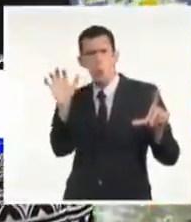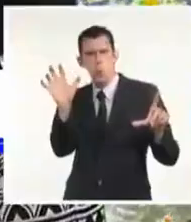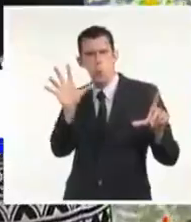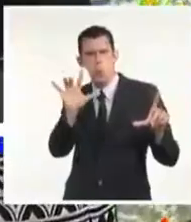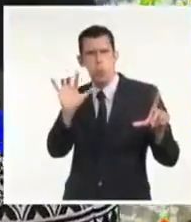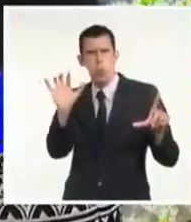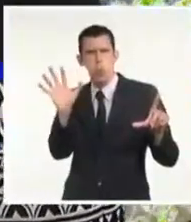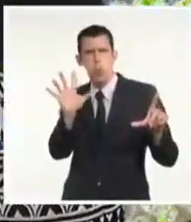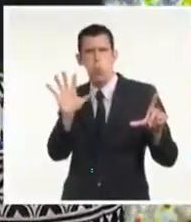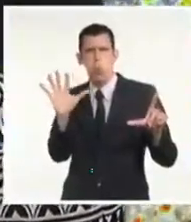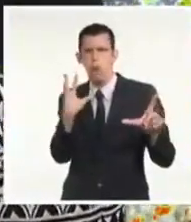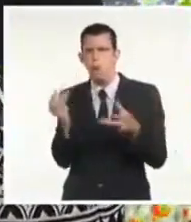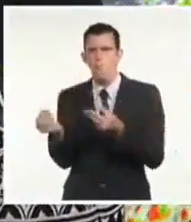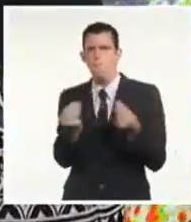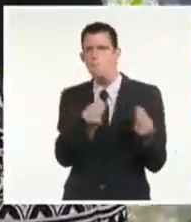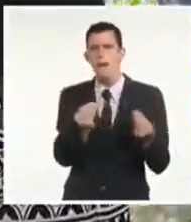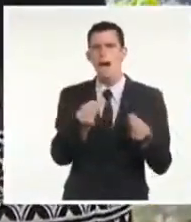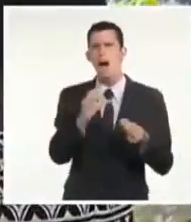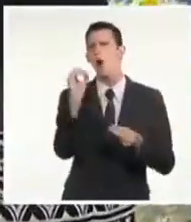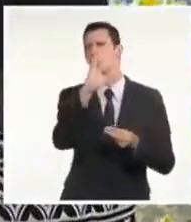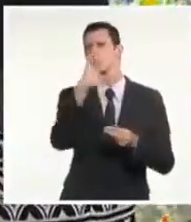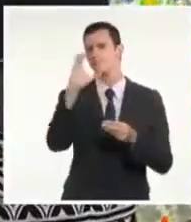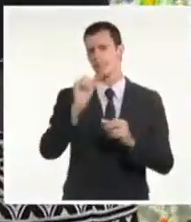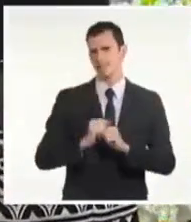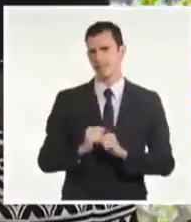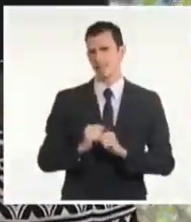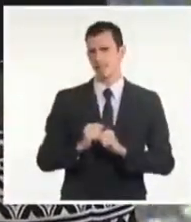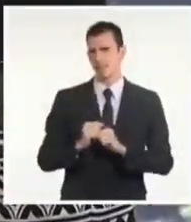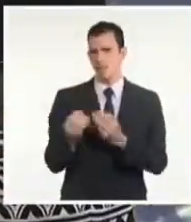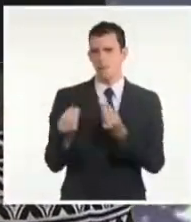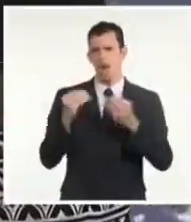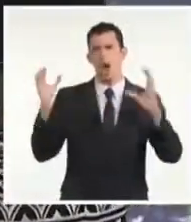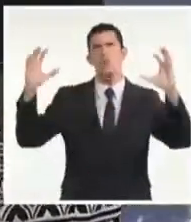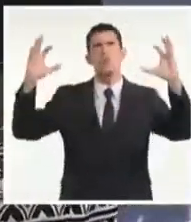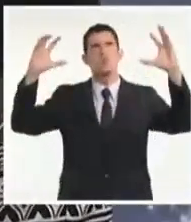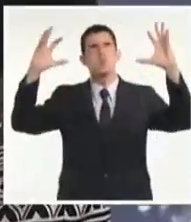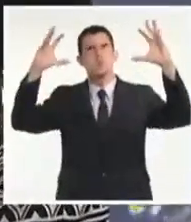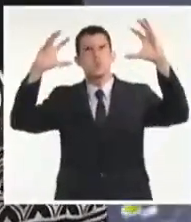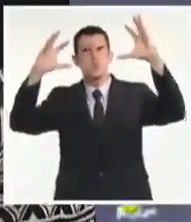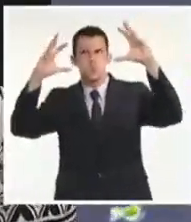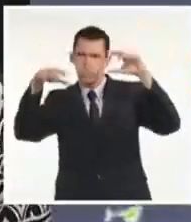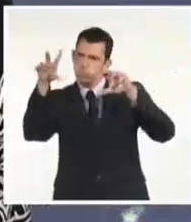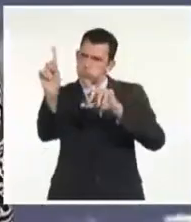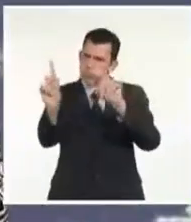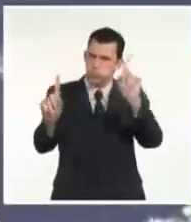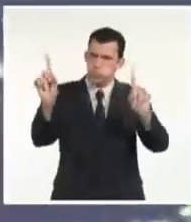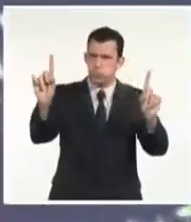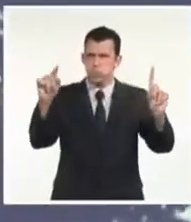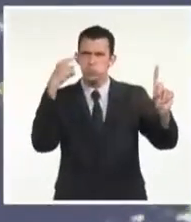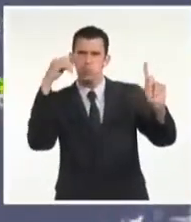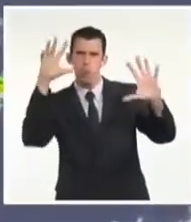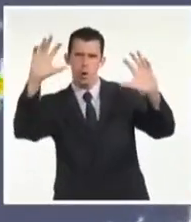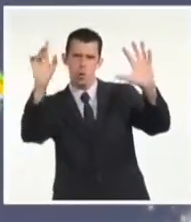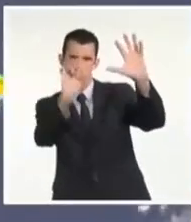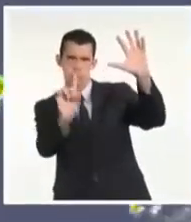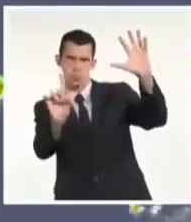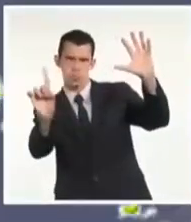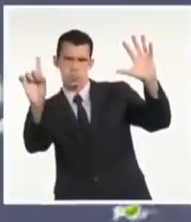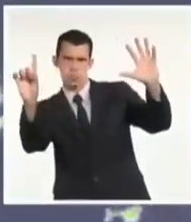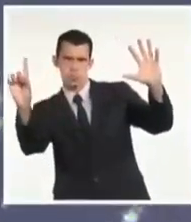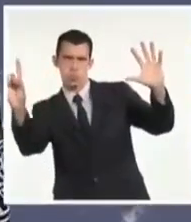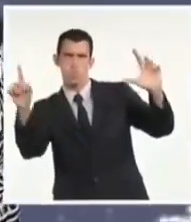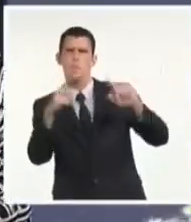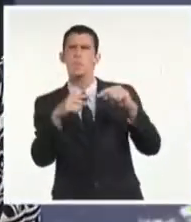occidental de nuestro país que ha incrementado la actividad de nublados con chubascos, lluvias y tormentas eléctricas como se puede observar principalmente